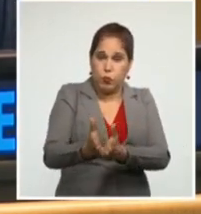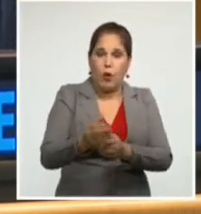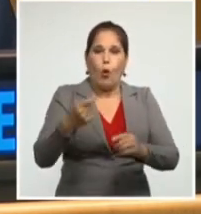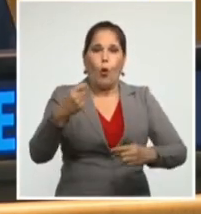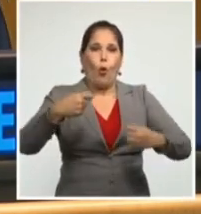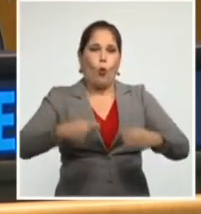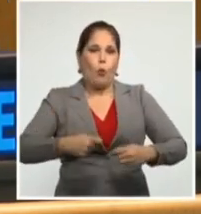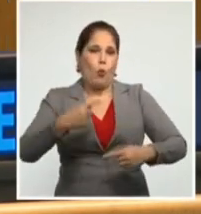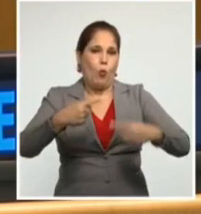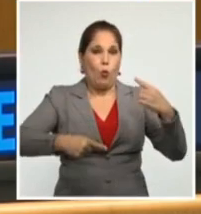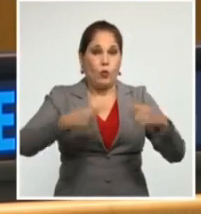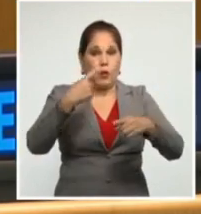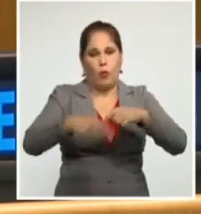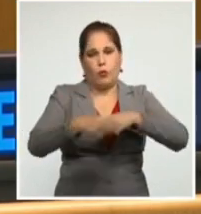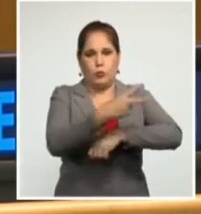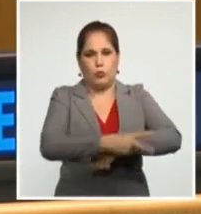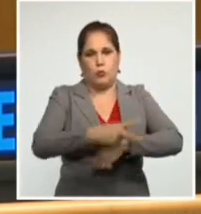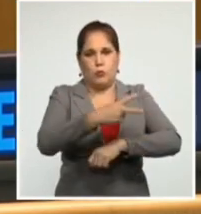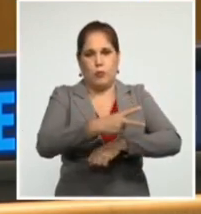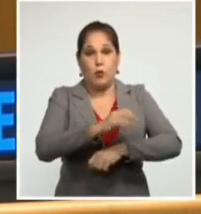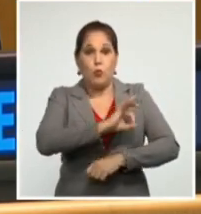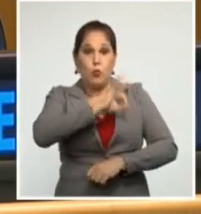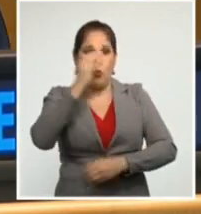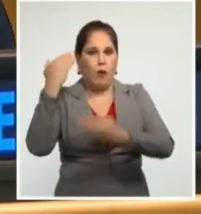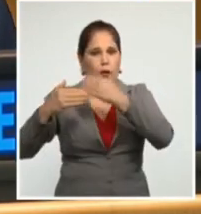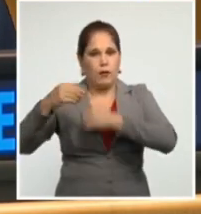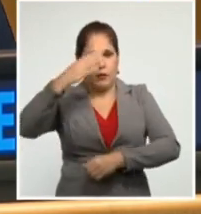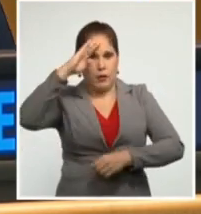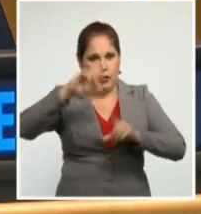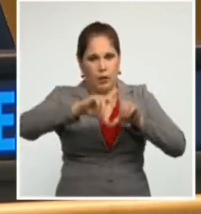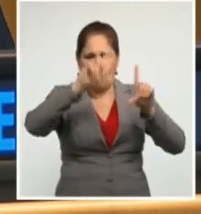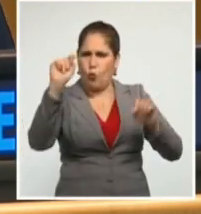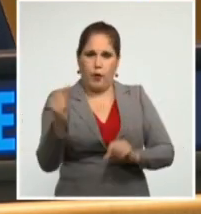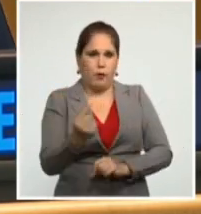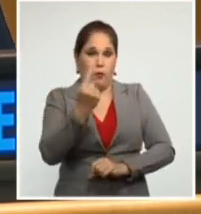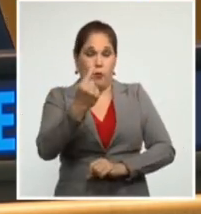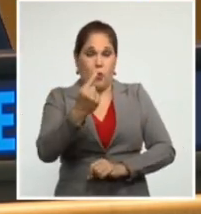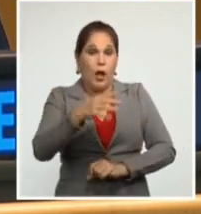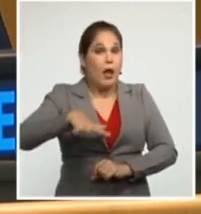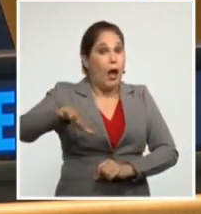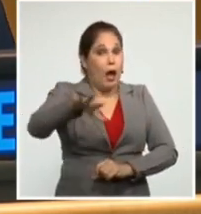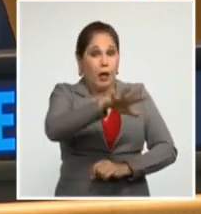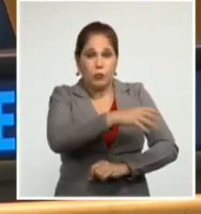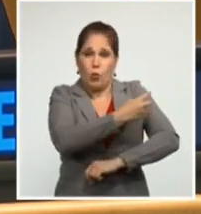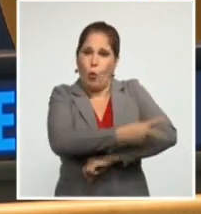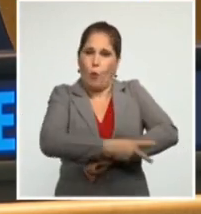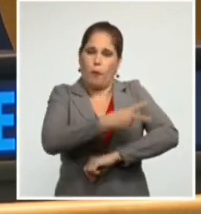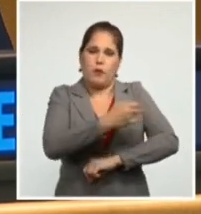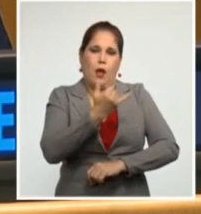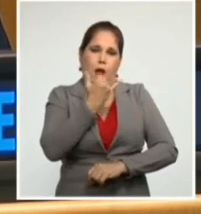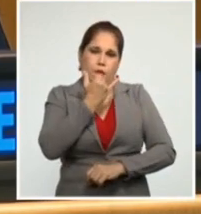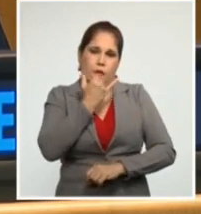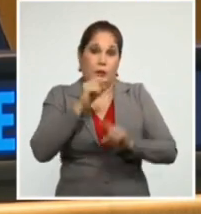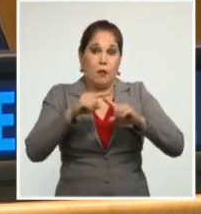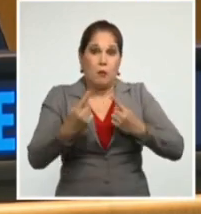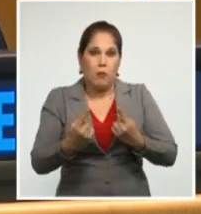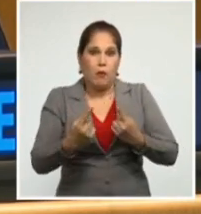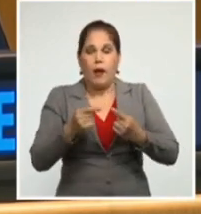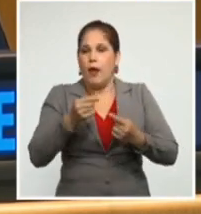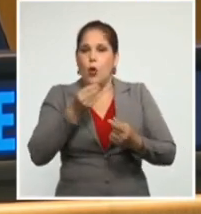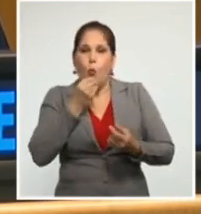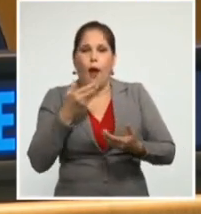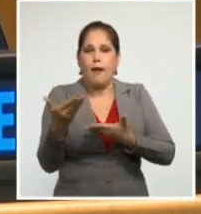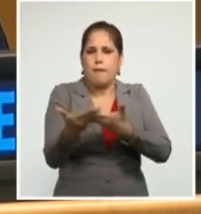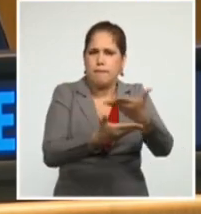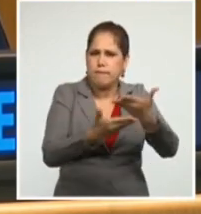país alguno en la historia moderna. Es un crimen que nos afecta a todos, pues se trata de la negación de la diversidad